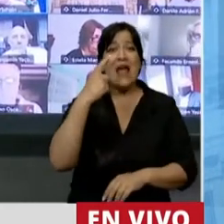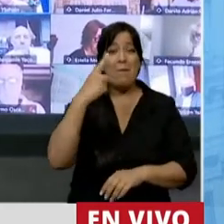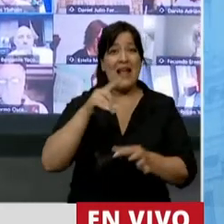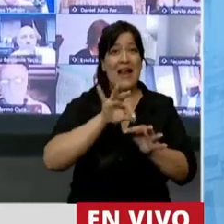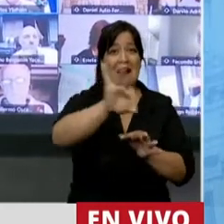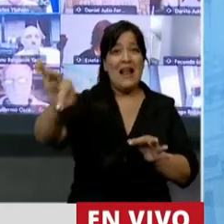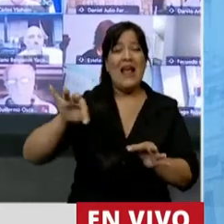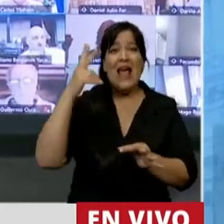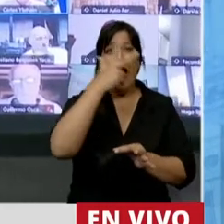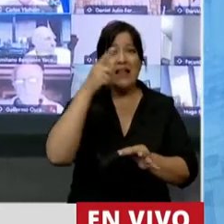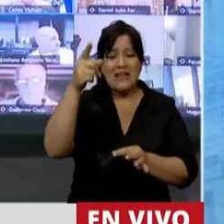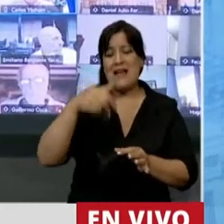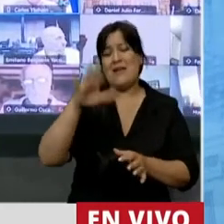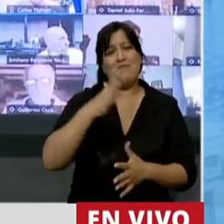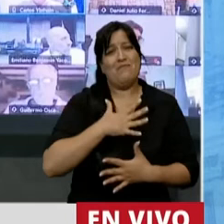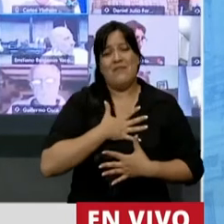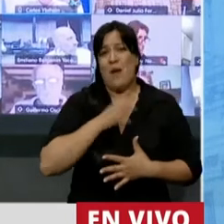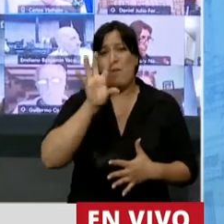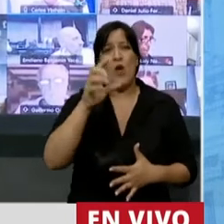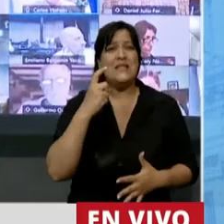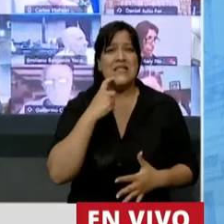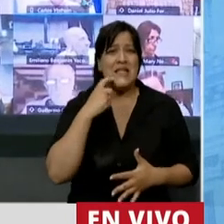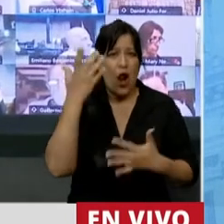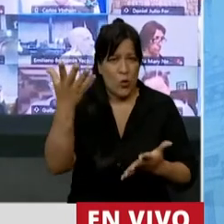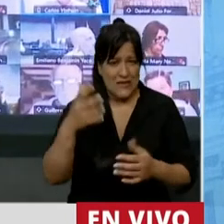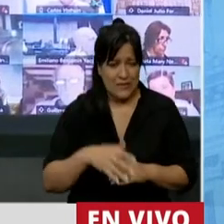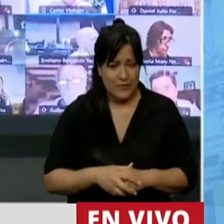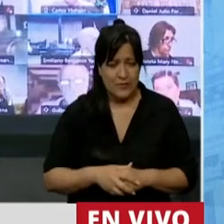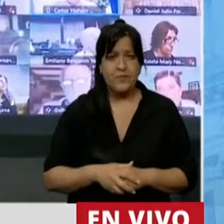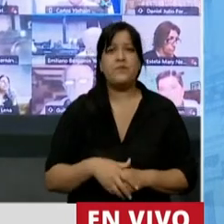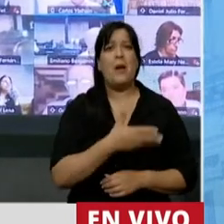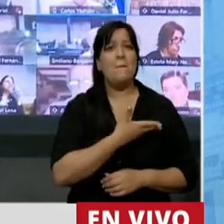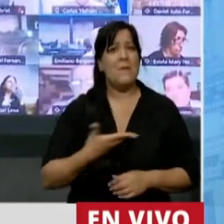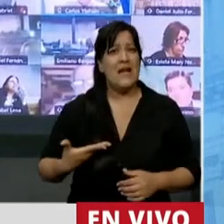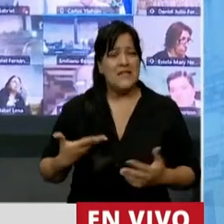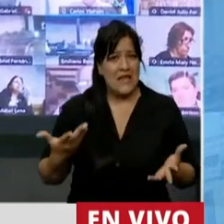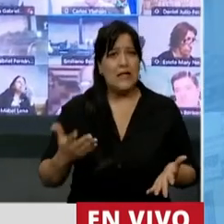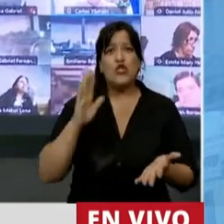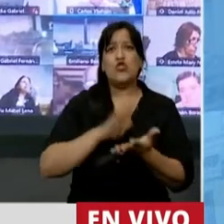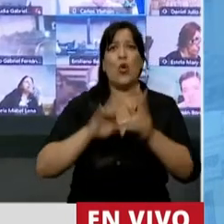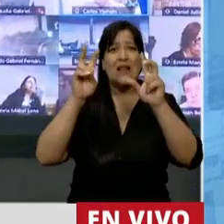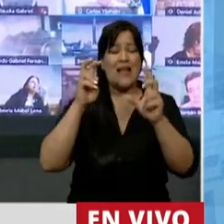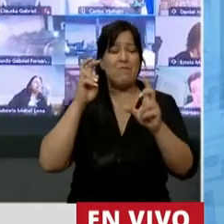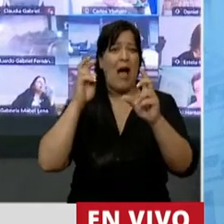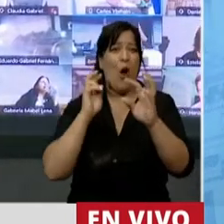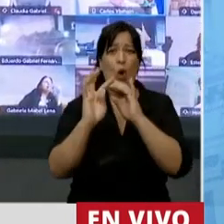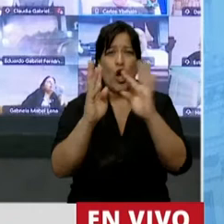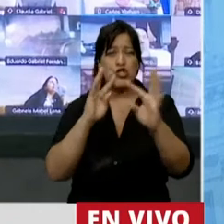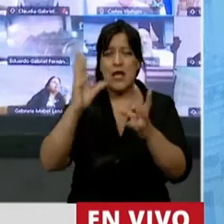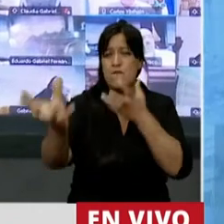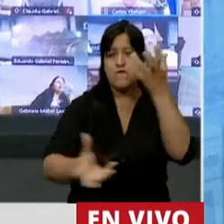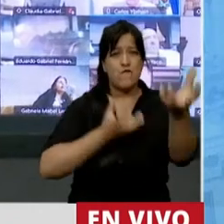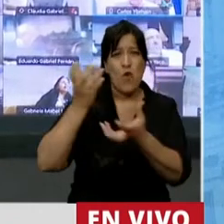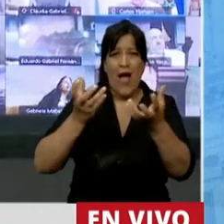corresponden a mi querida provincia de San Luis. Señor presidente, un incendio forestal afecta